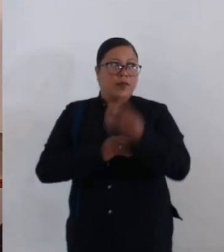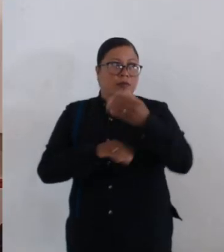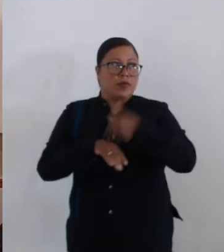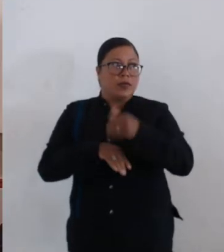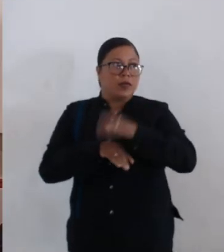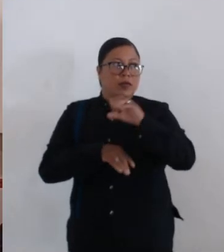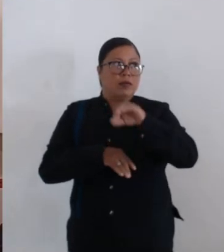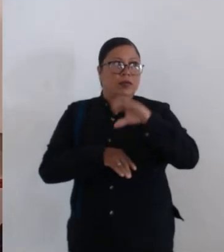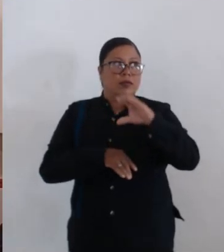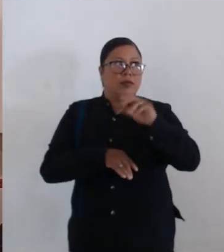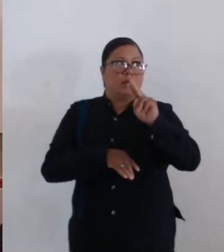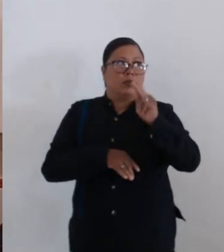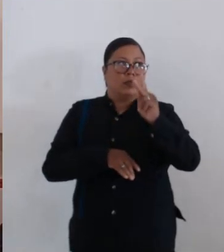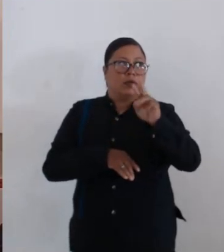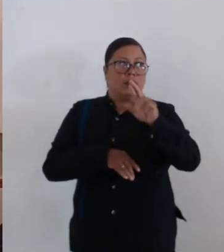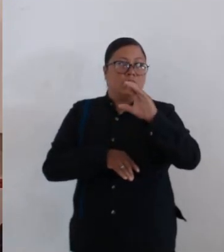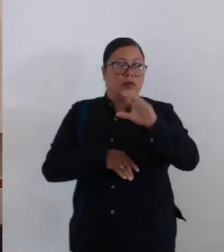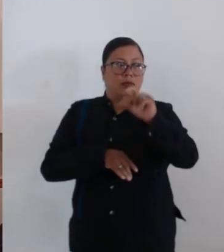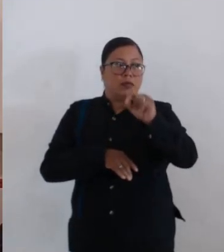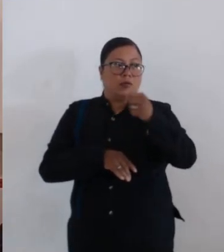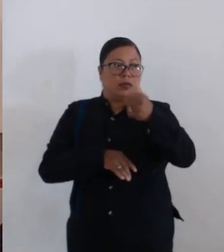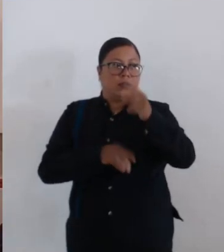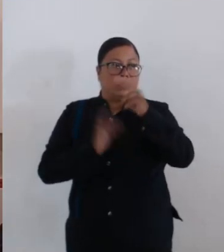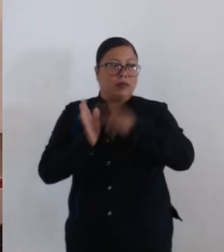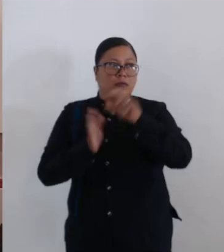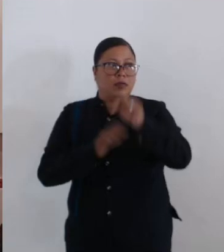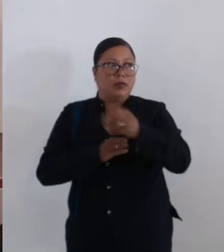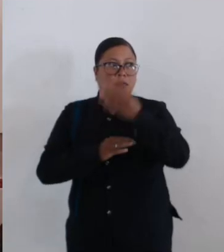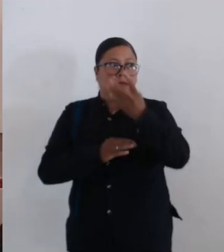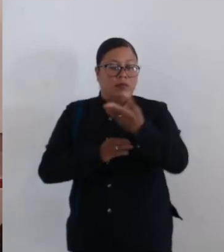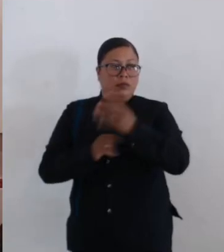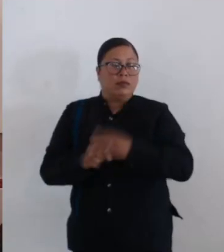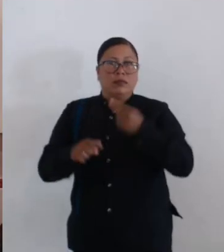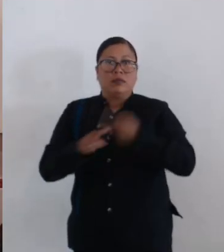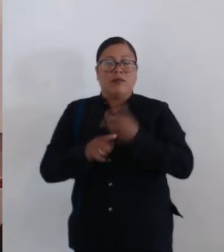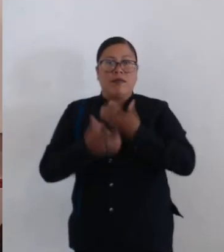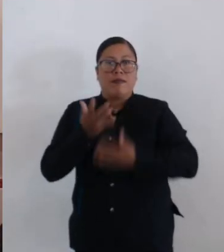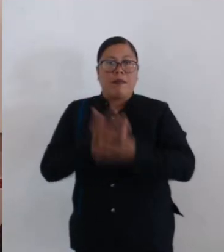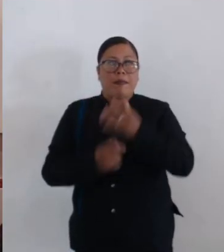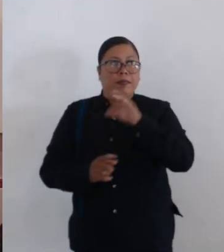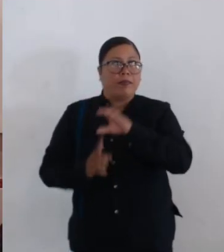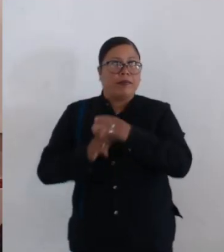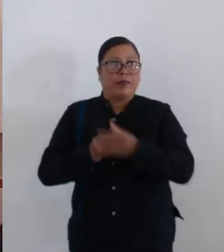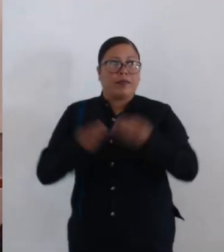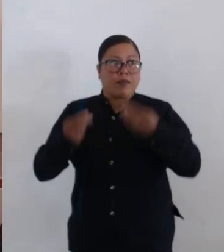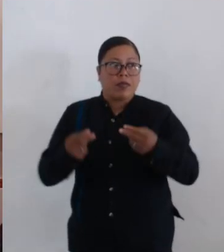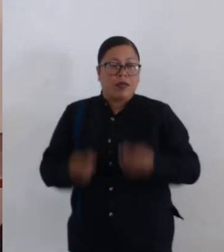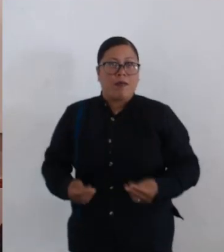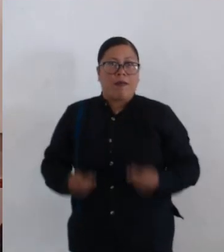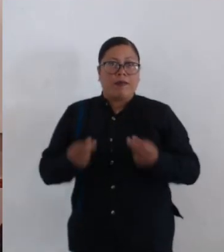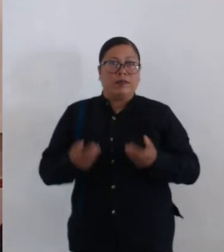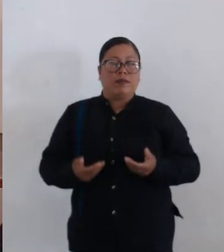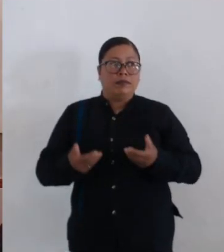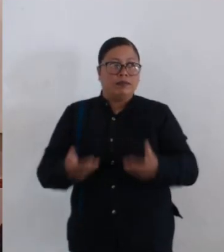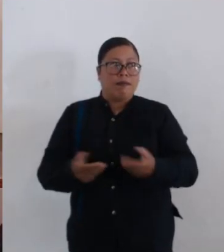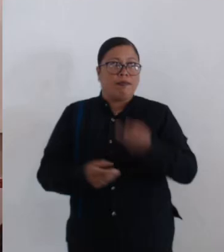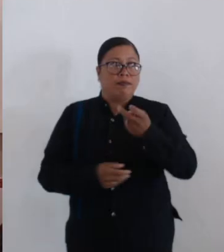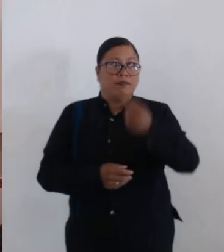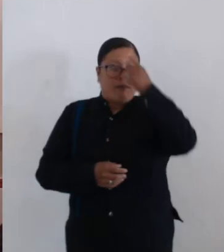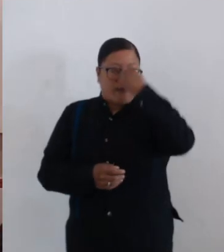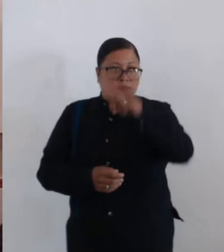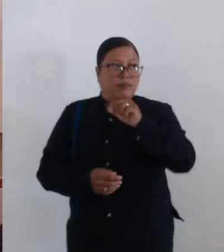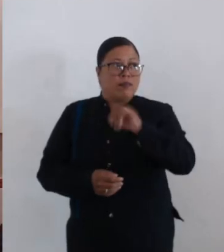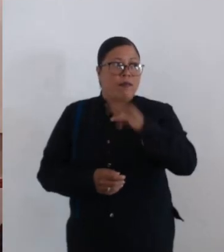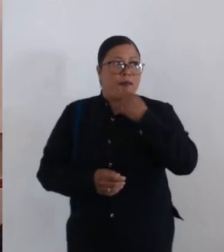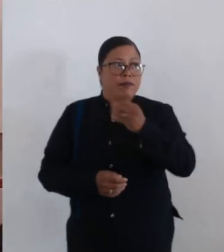con número CMYCVP-RC-26-2024, emitido por la Comisión de Mercados y Comercio en Vía Pública, mediante el que se